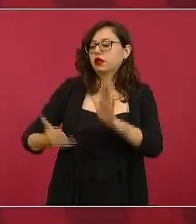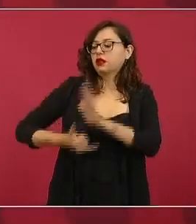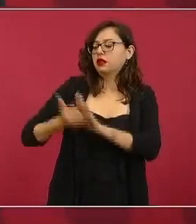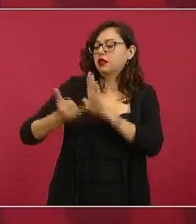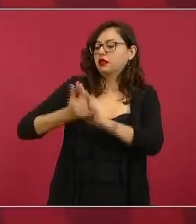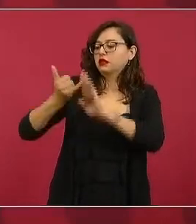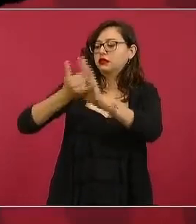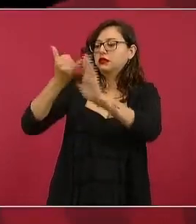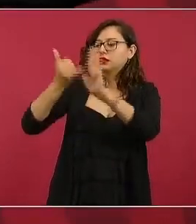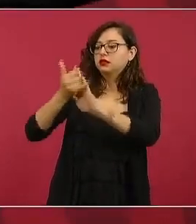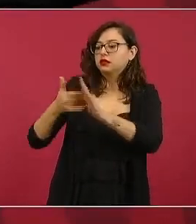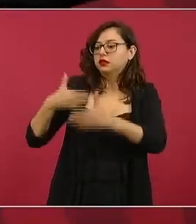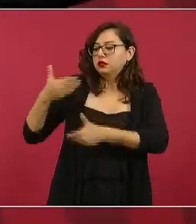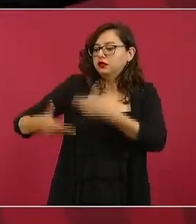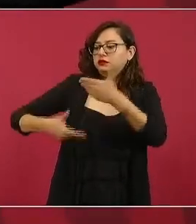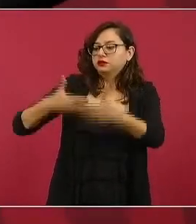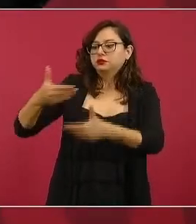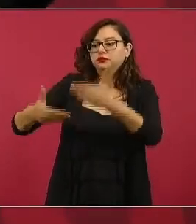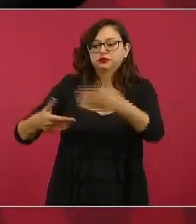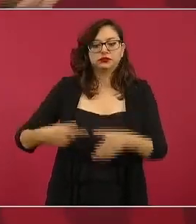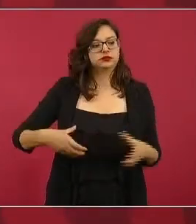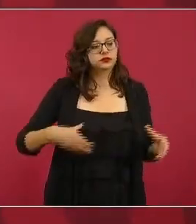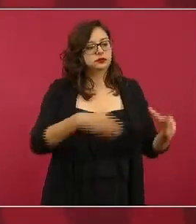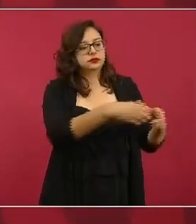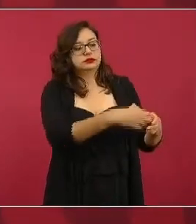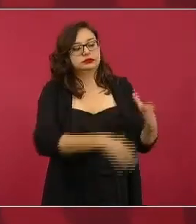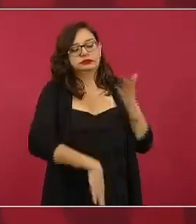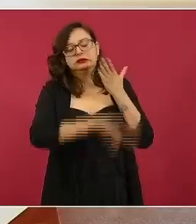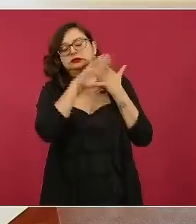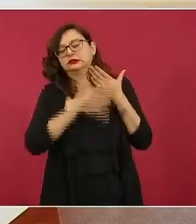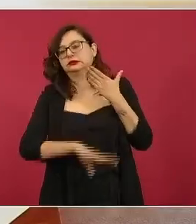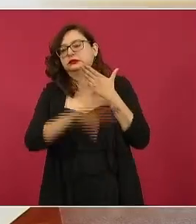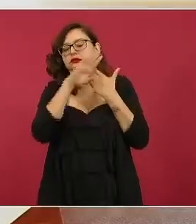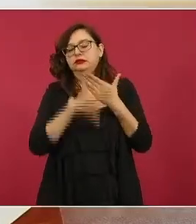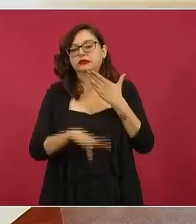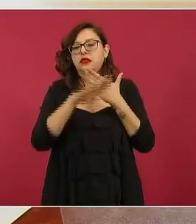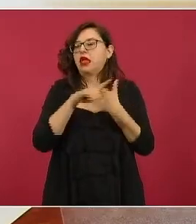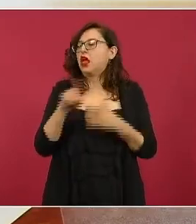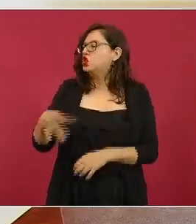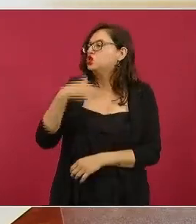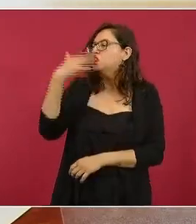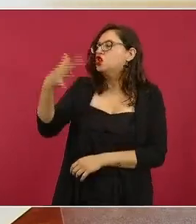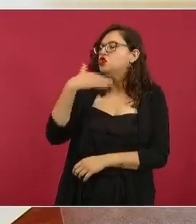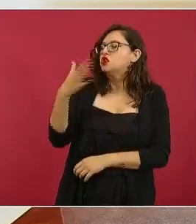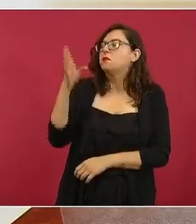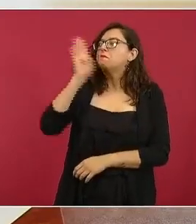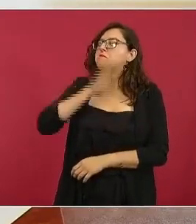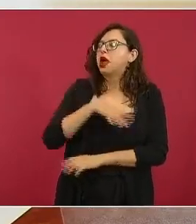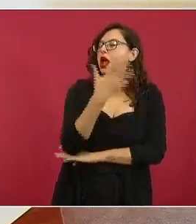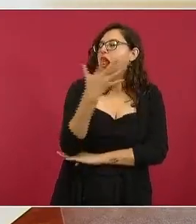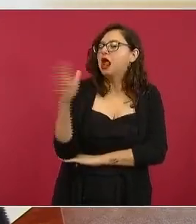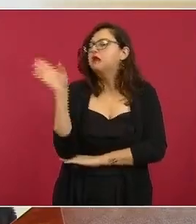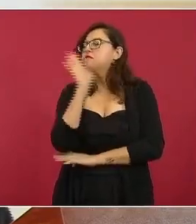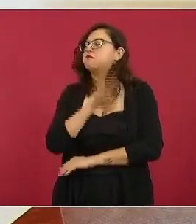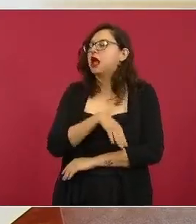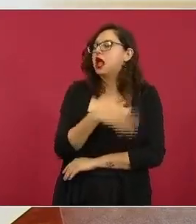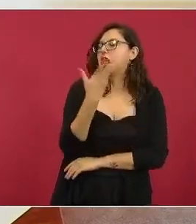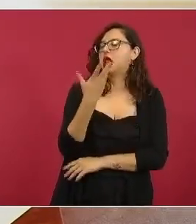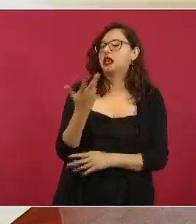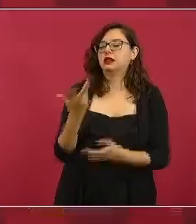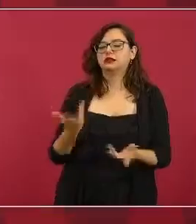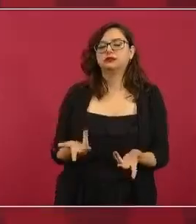porque estamos por resolver un asunto de una empresa que tiene